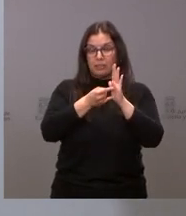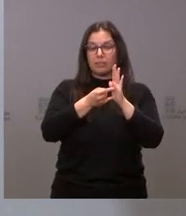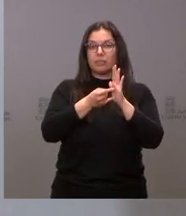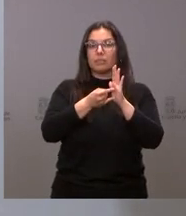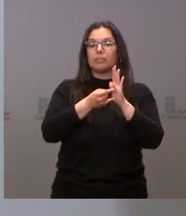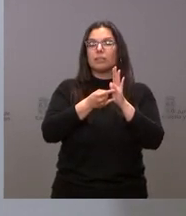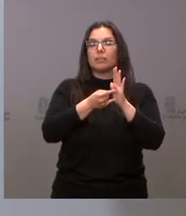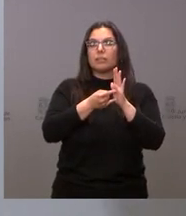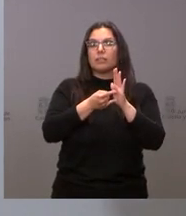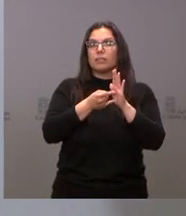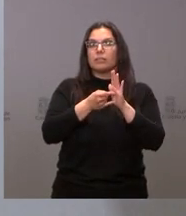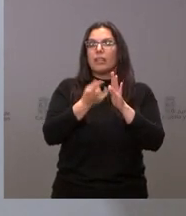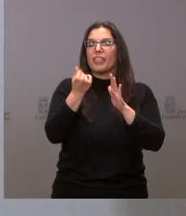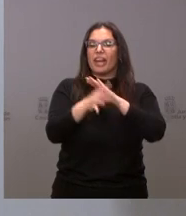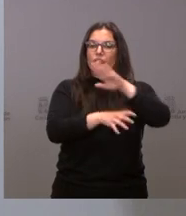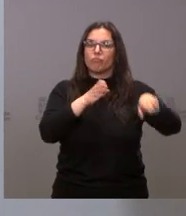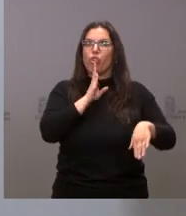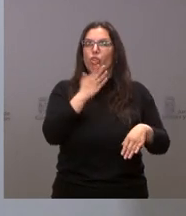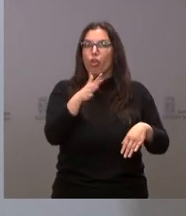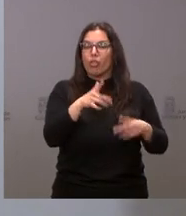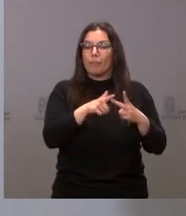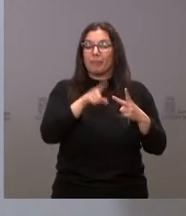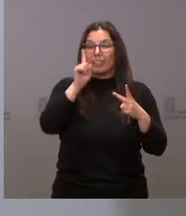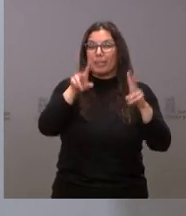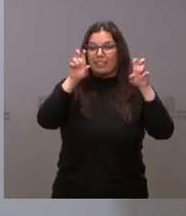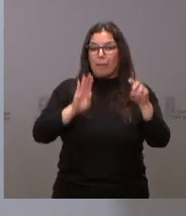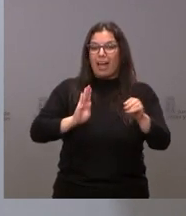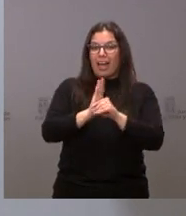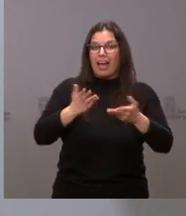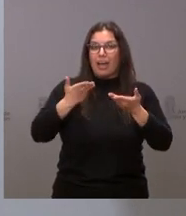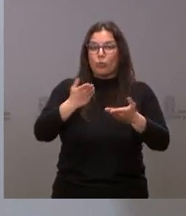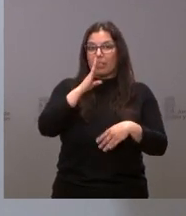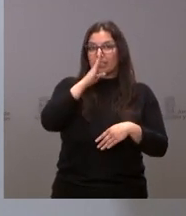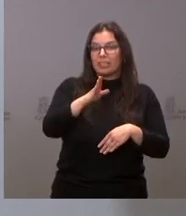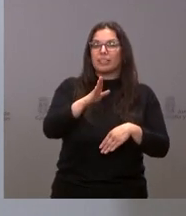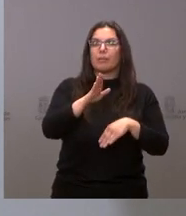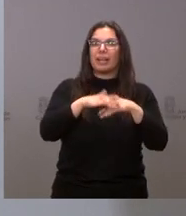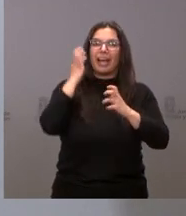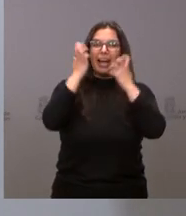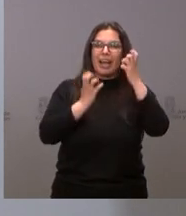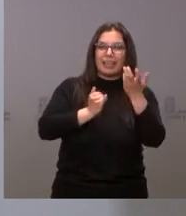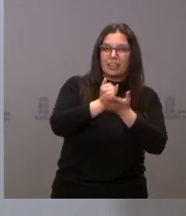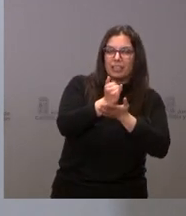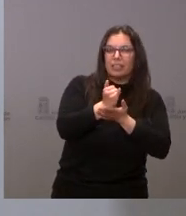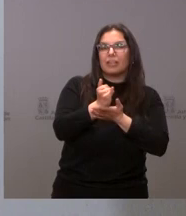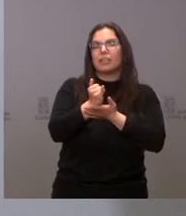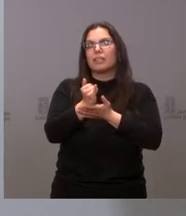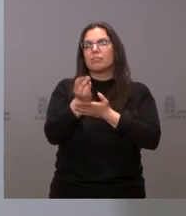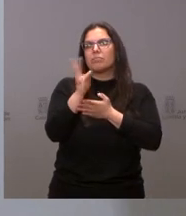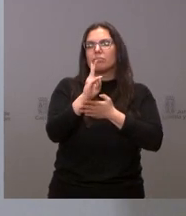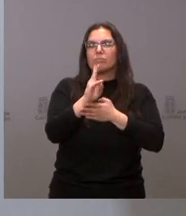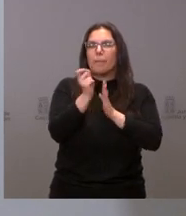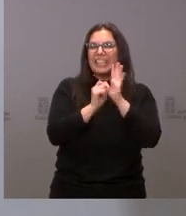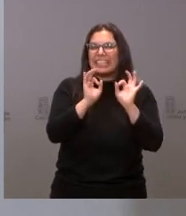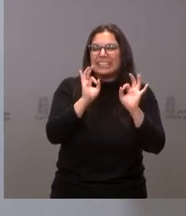concretar algo más el tema de las ayudas, la parte de las ayudas directas a agricultores y ganaderos. ¿Alguna medida